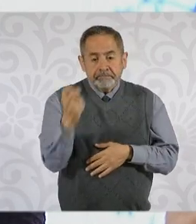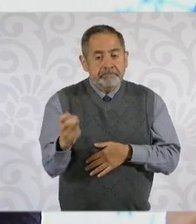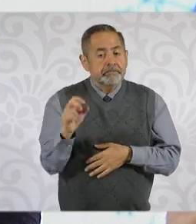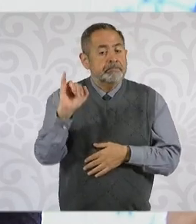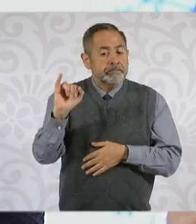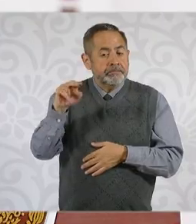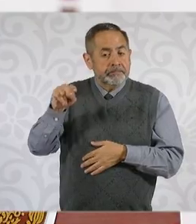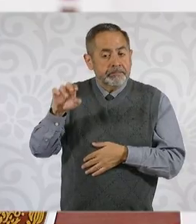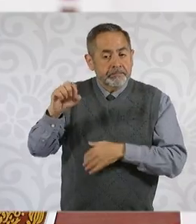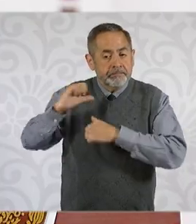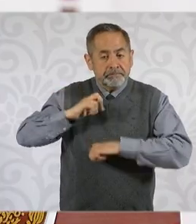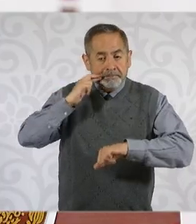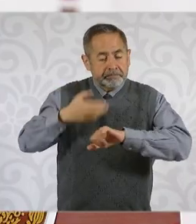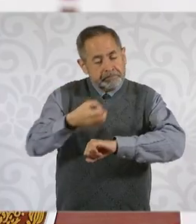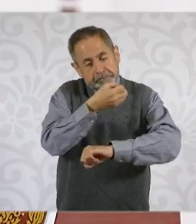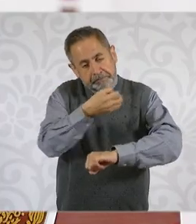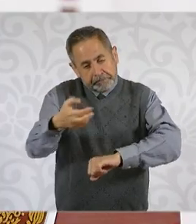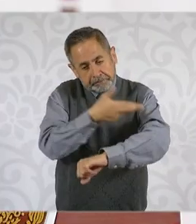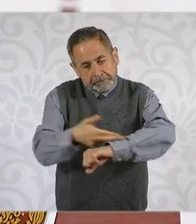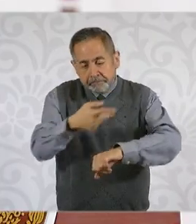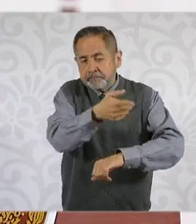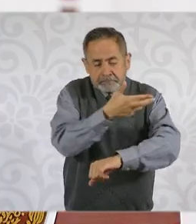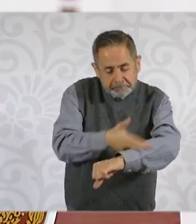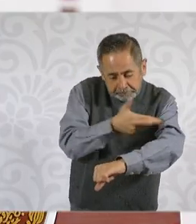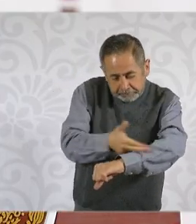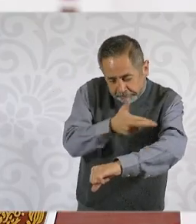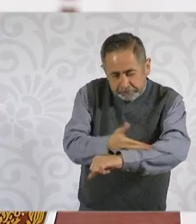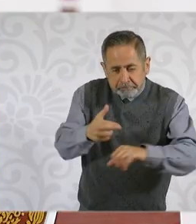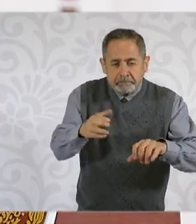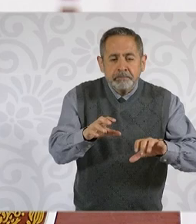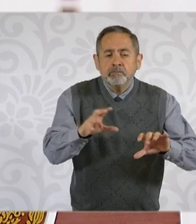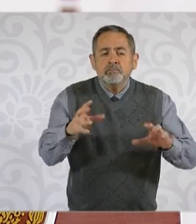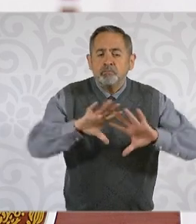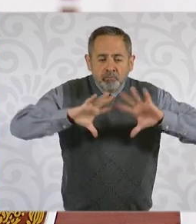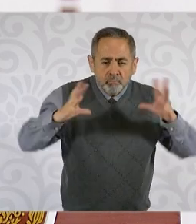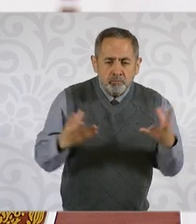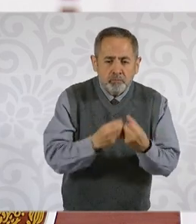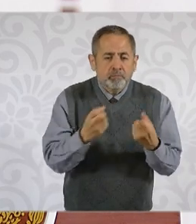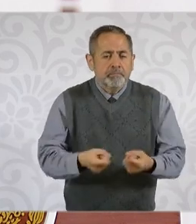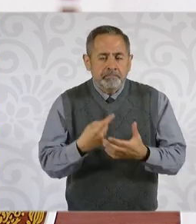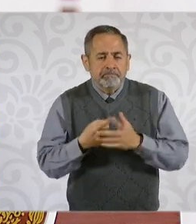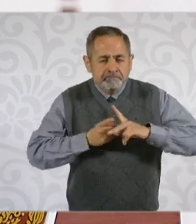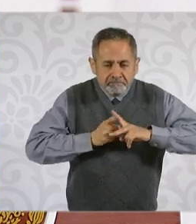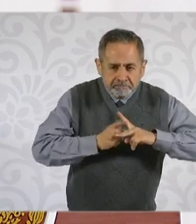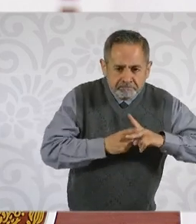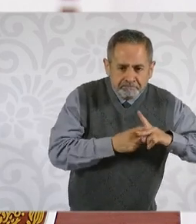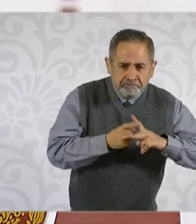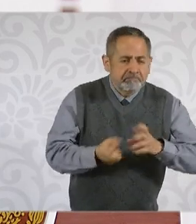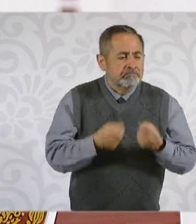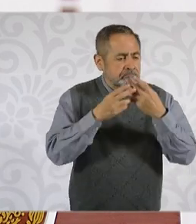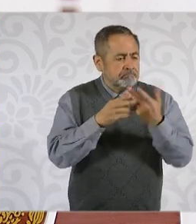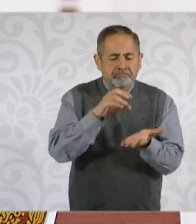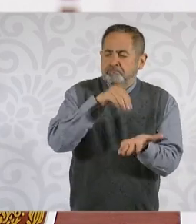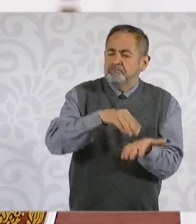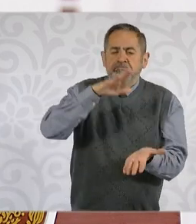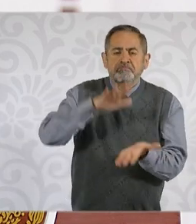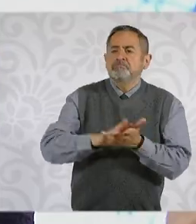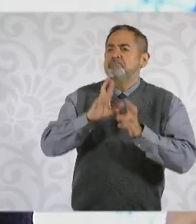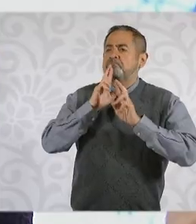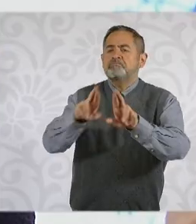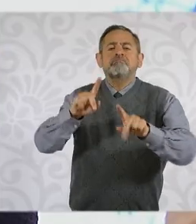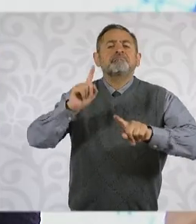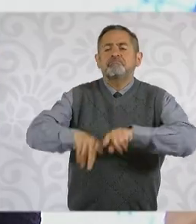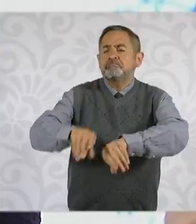Electoral realizará los cómputos de la elección, publicará los resultados de la elección, dará las